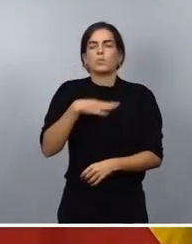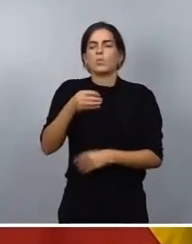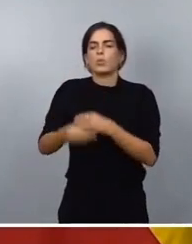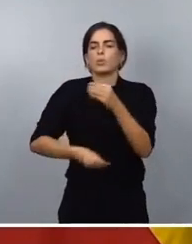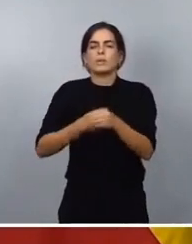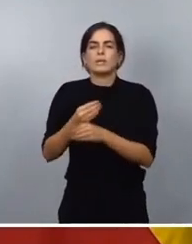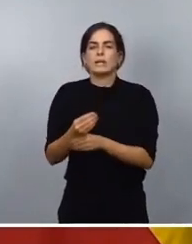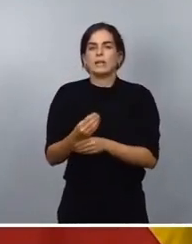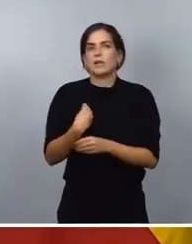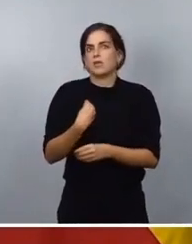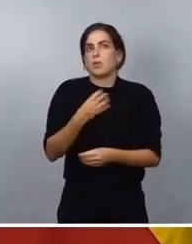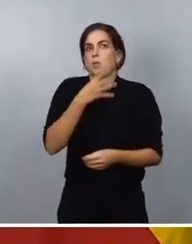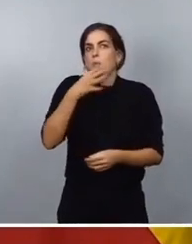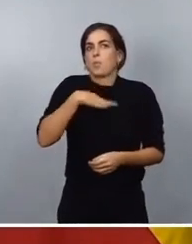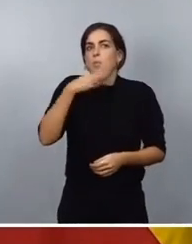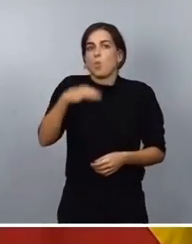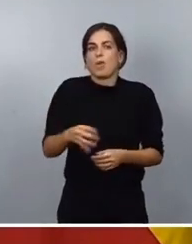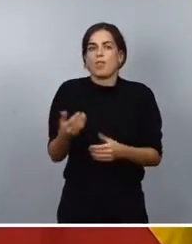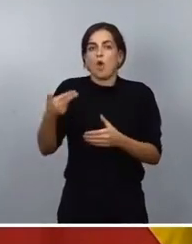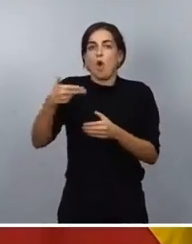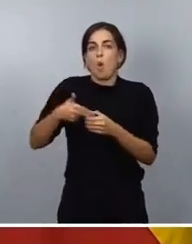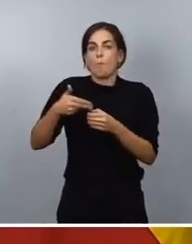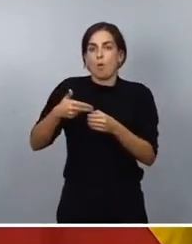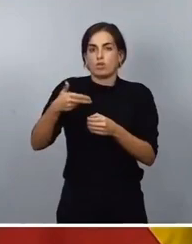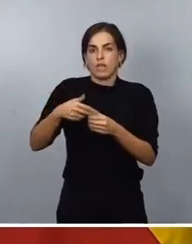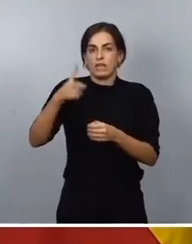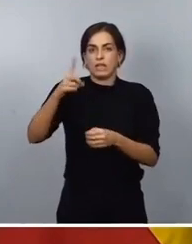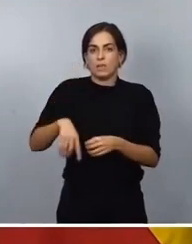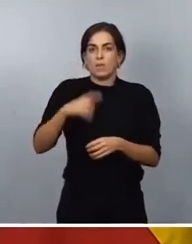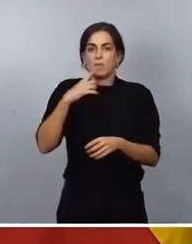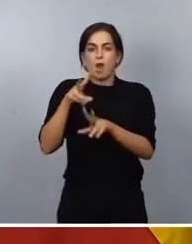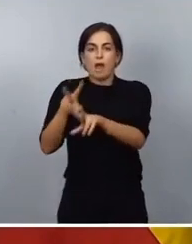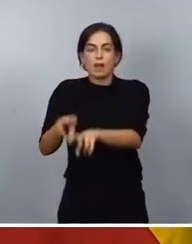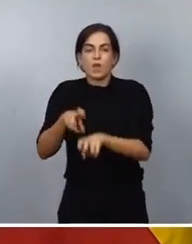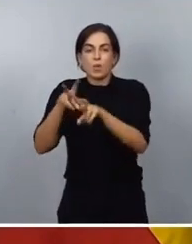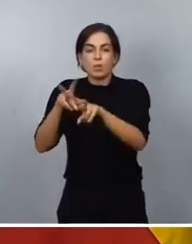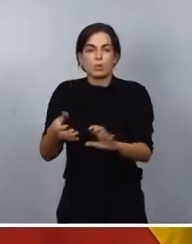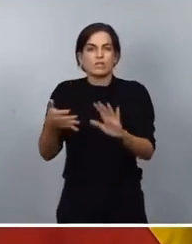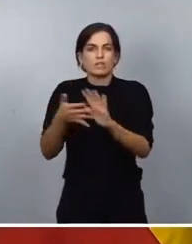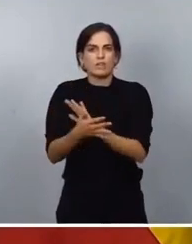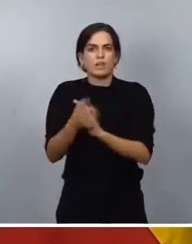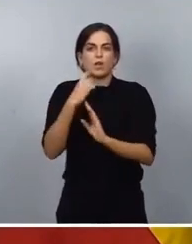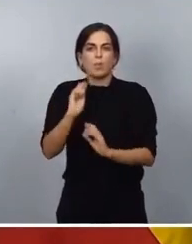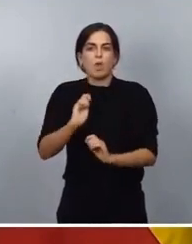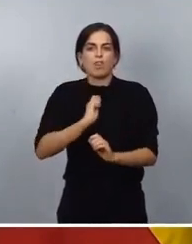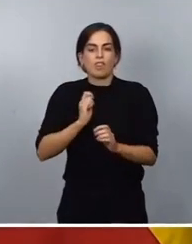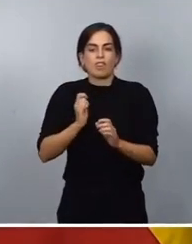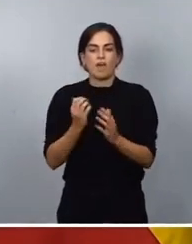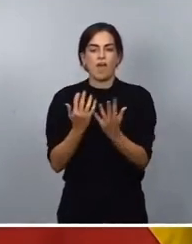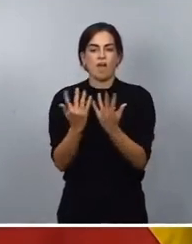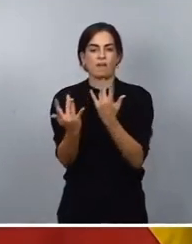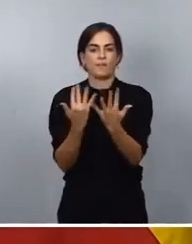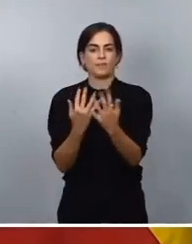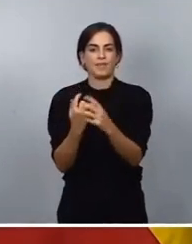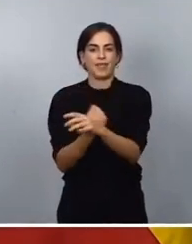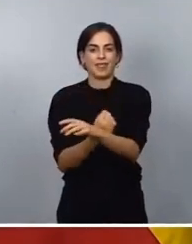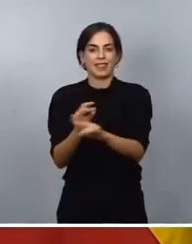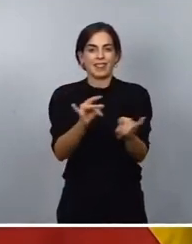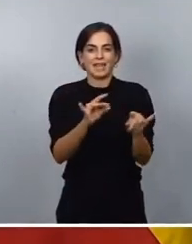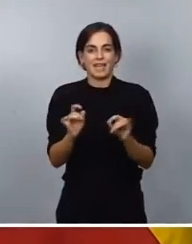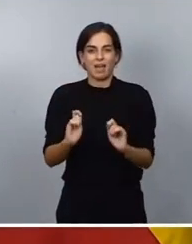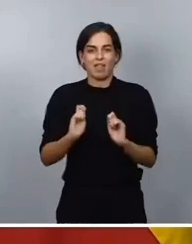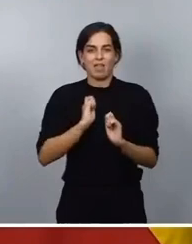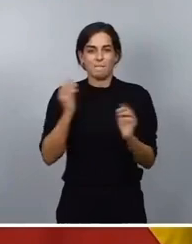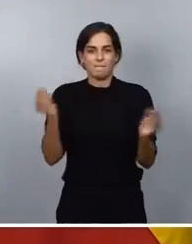compostaje, pues, por parte de la agricultura como un elemento de fertilización o bien, pues, en materia energética, pues,